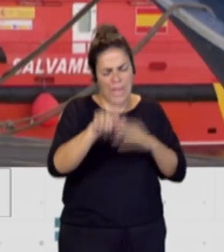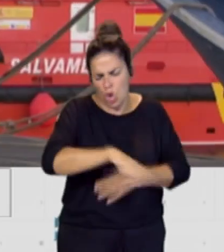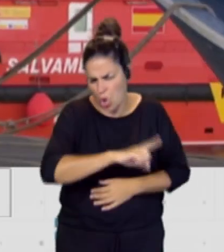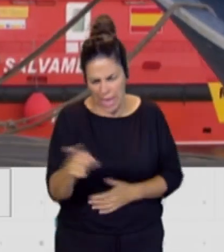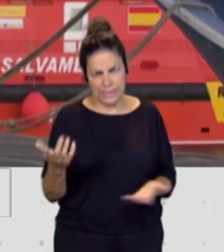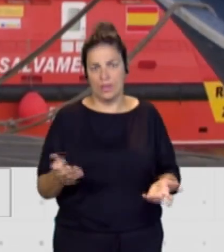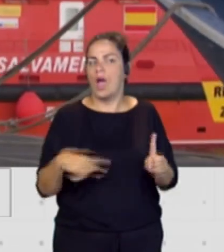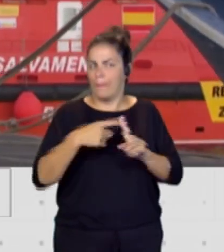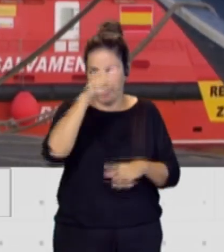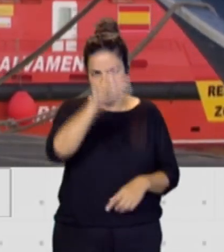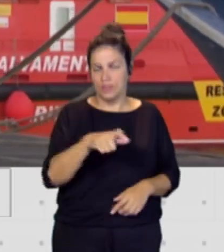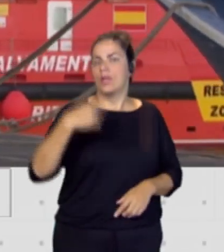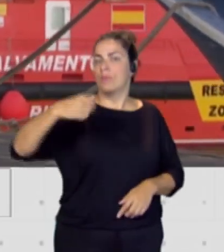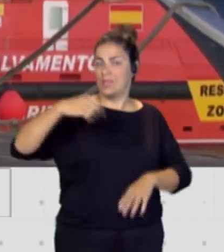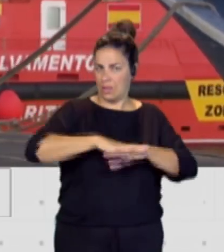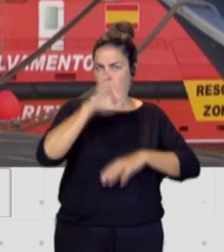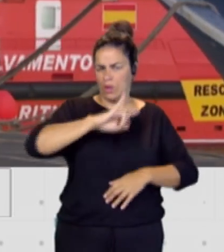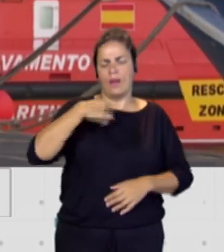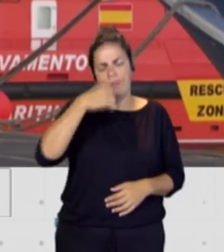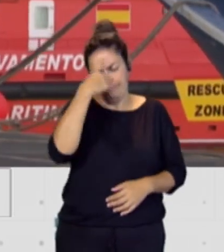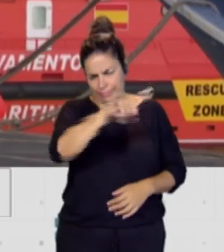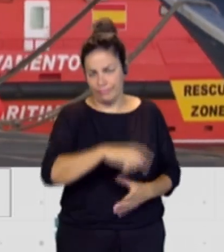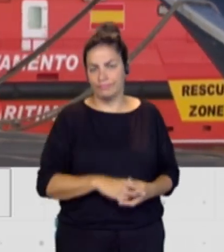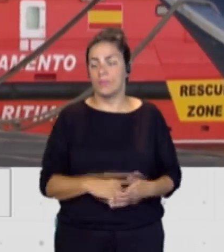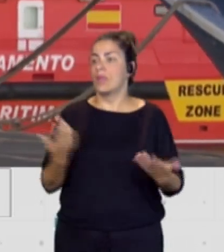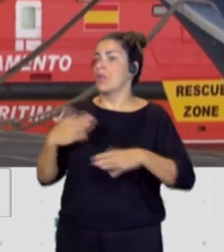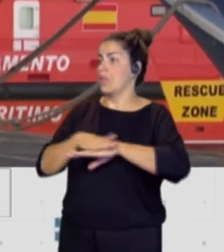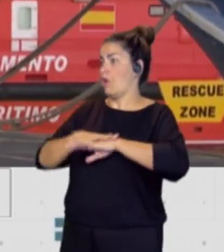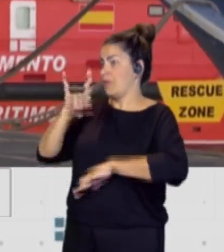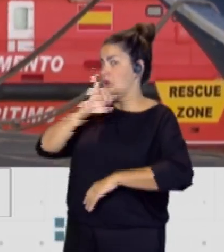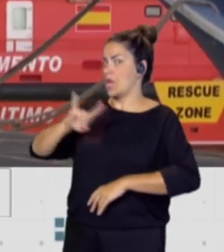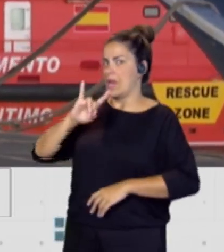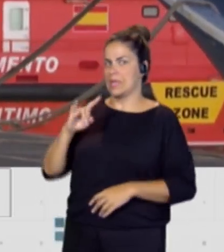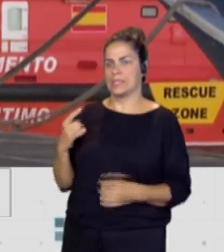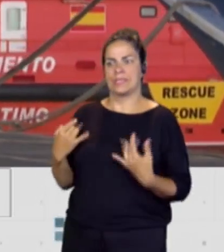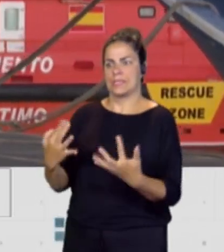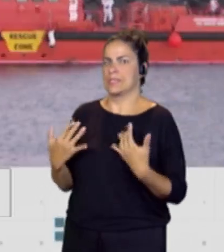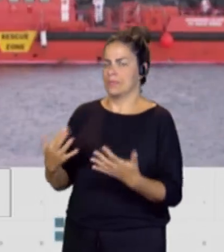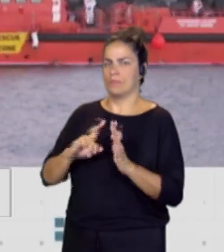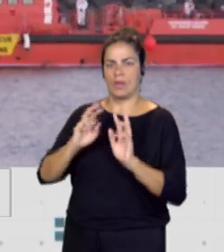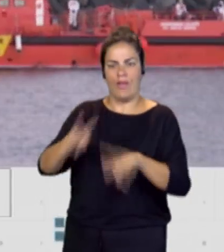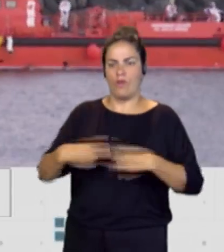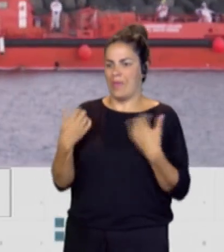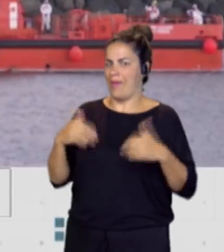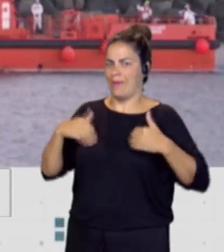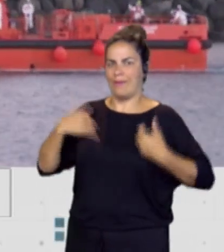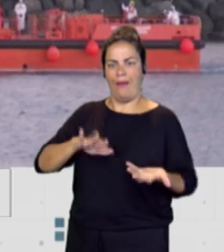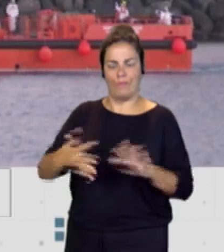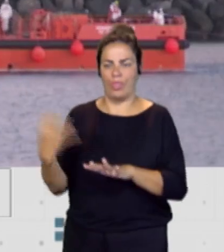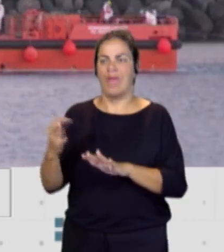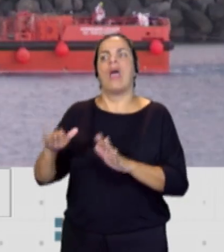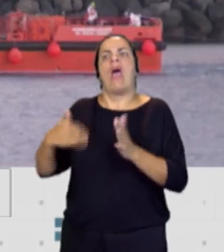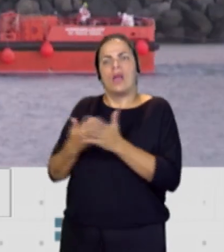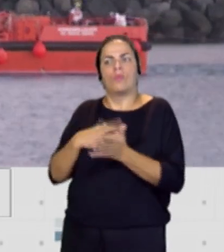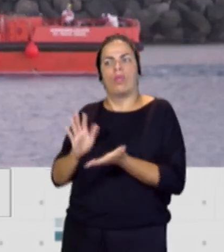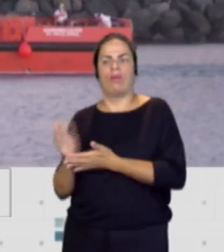sabe además el presidente del gobierno de Canarias. El gobierno de Canarias urge que esta reforma salga adelante, incluso que sea por decreto ley